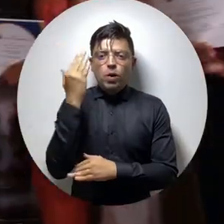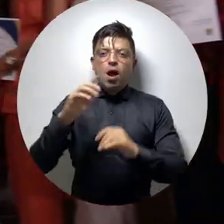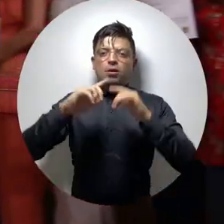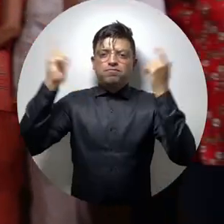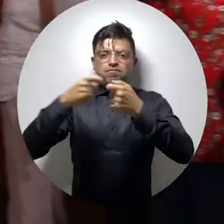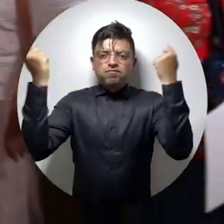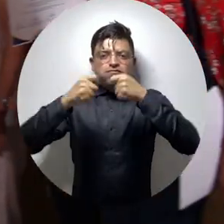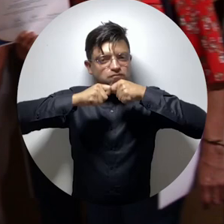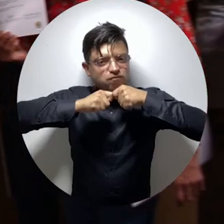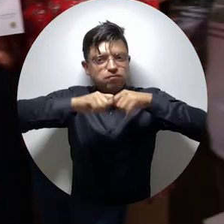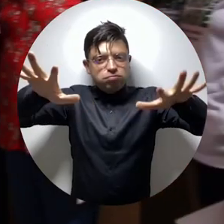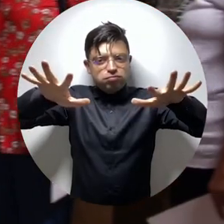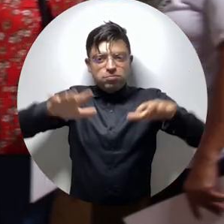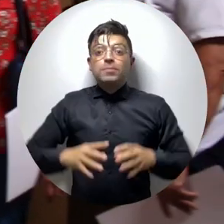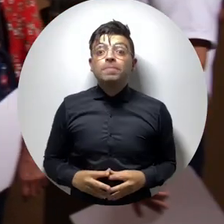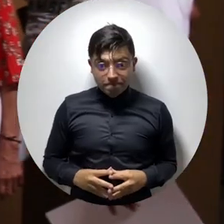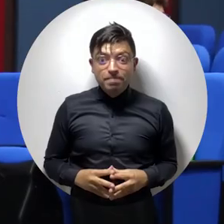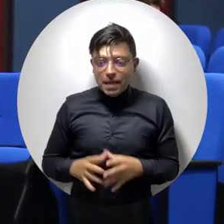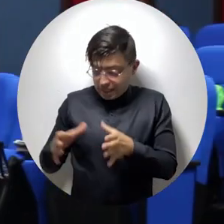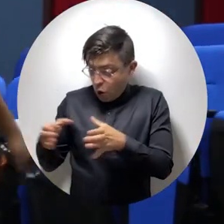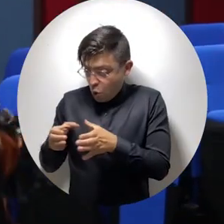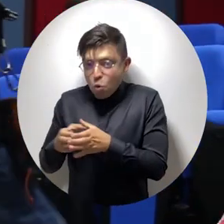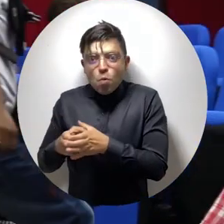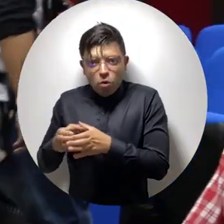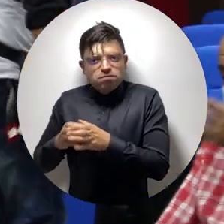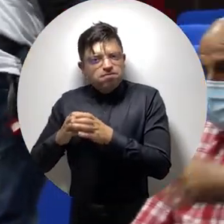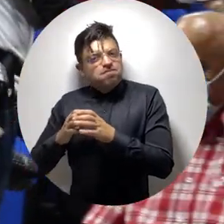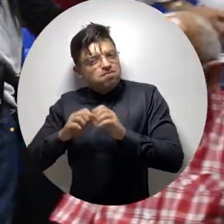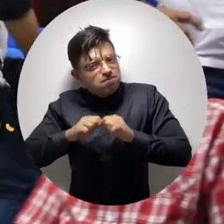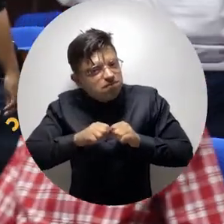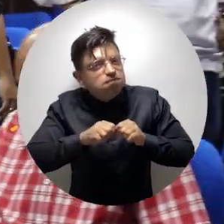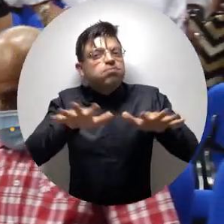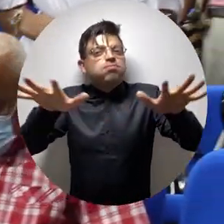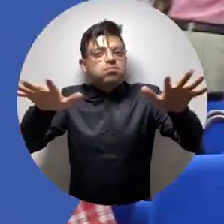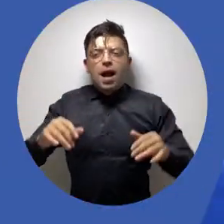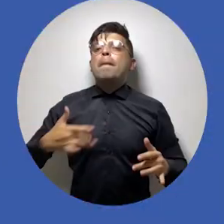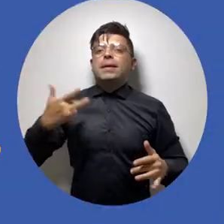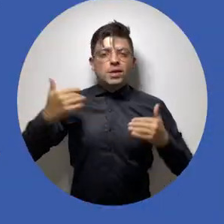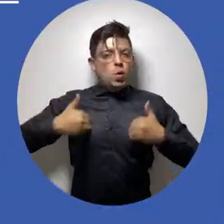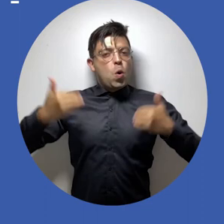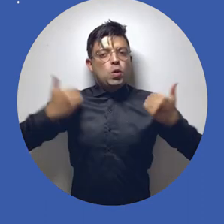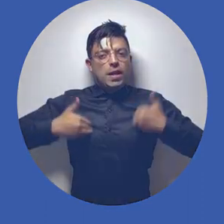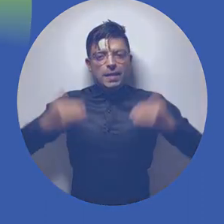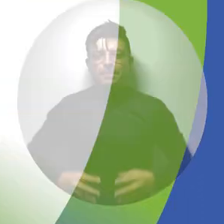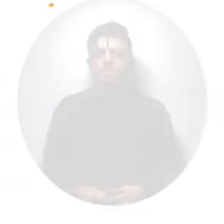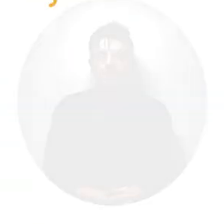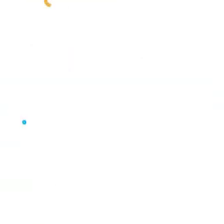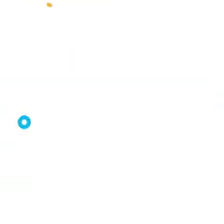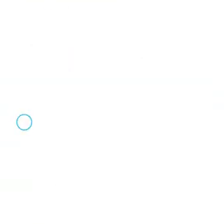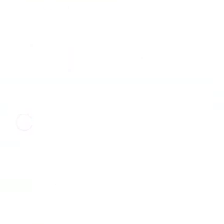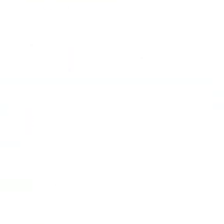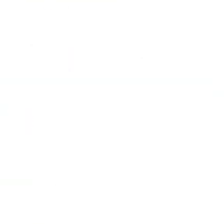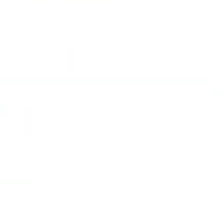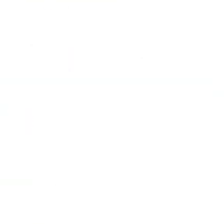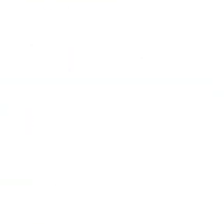Con esta película que van a presentar este grupo. Por eso me siento contenta. Universidad